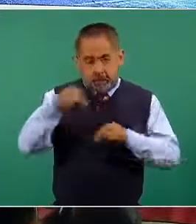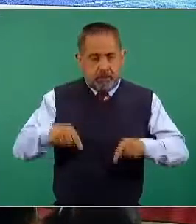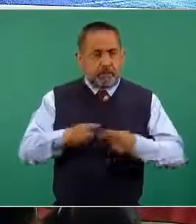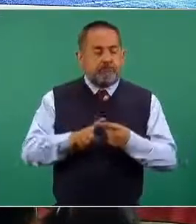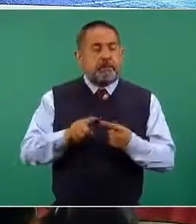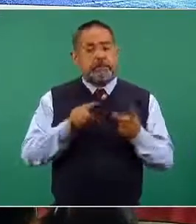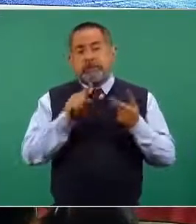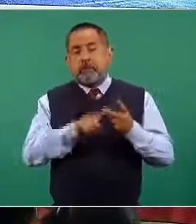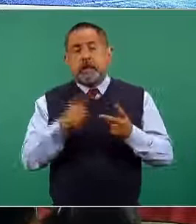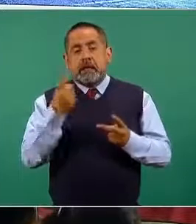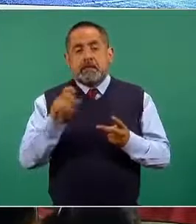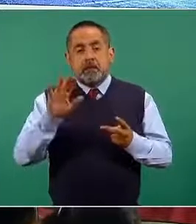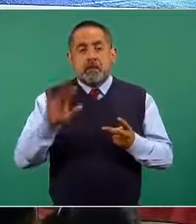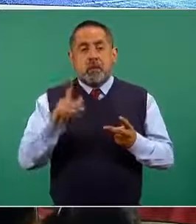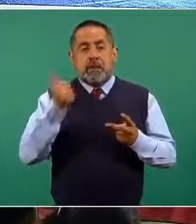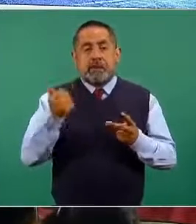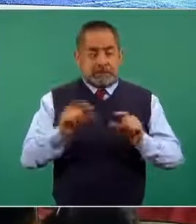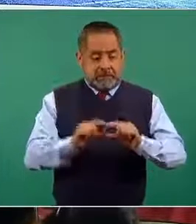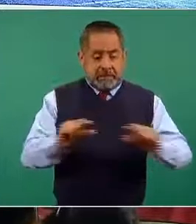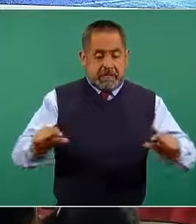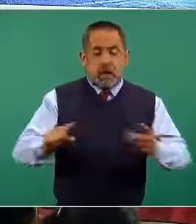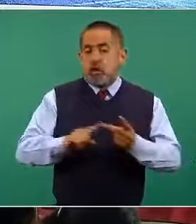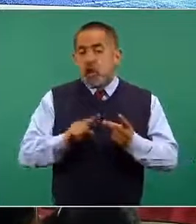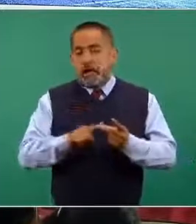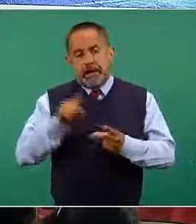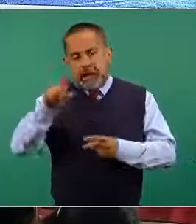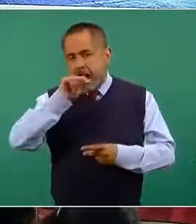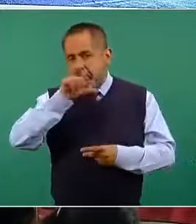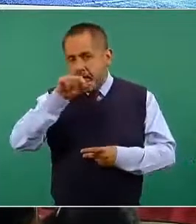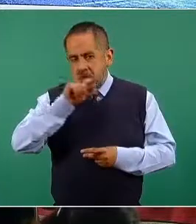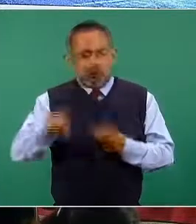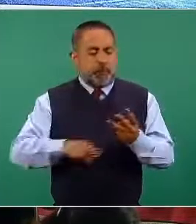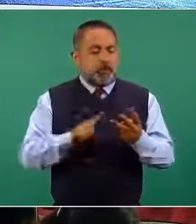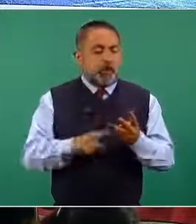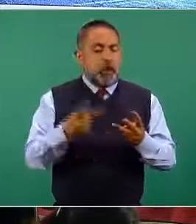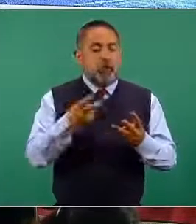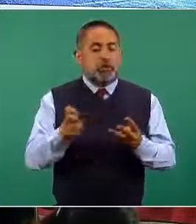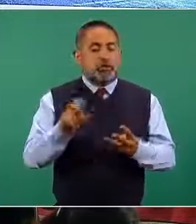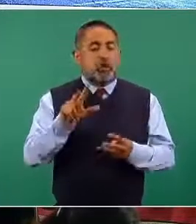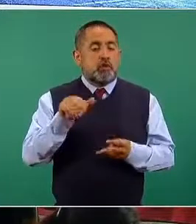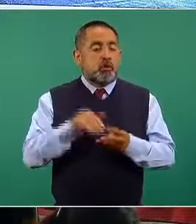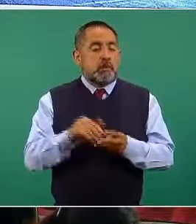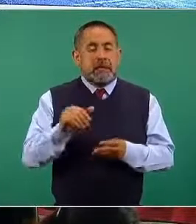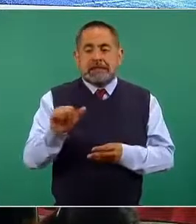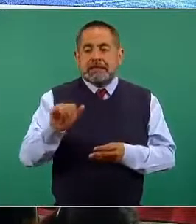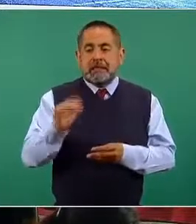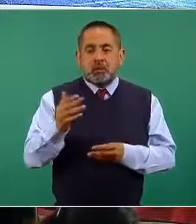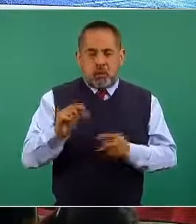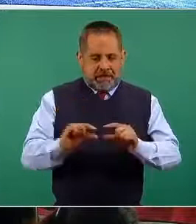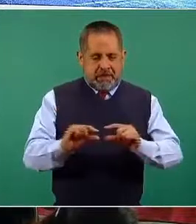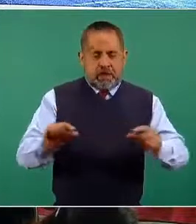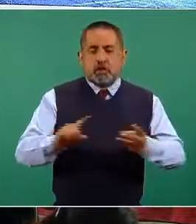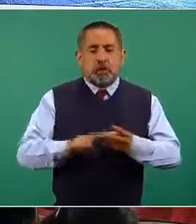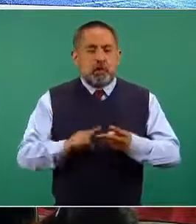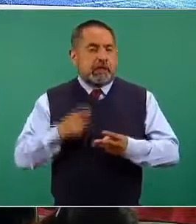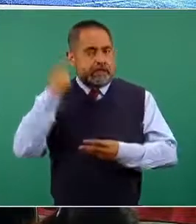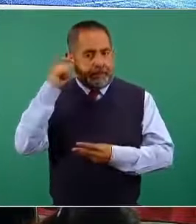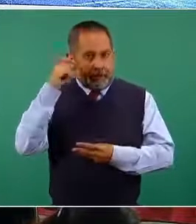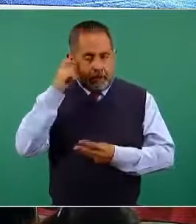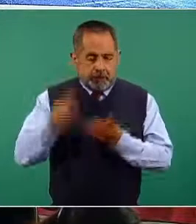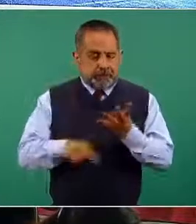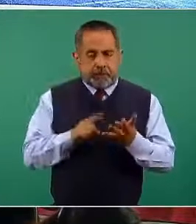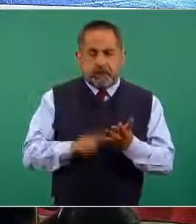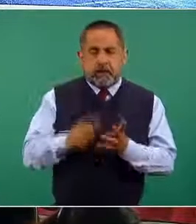156 mil dosis en el Estado de Jalisco, 208 mil 650 dosis en el Estado de Querétaro